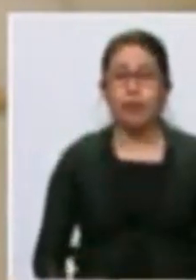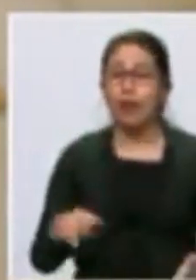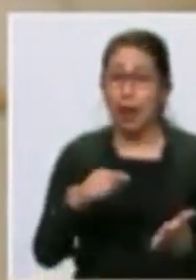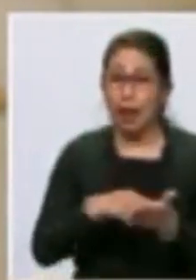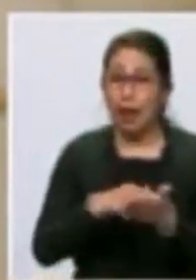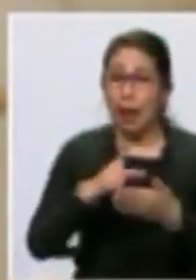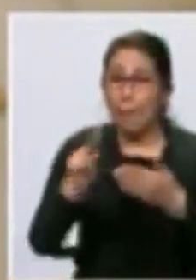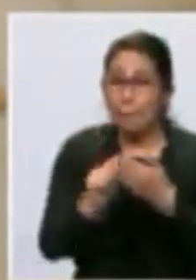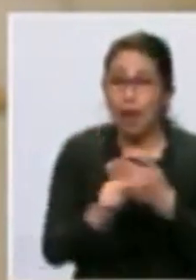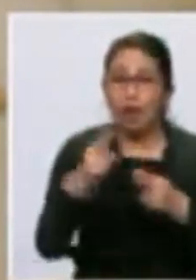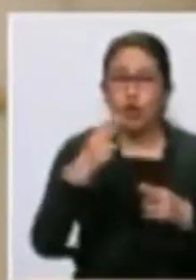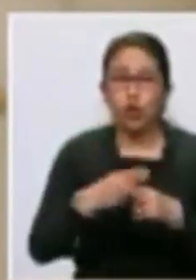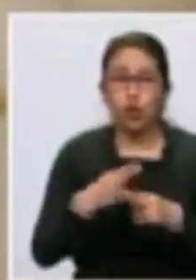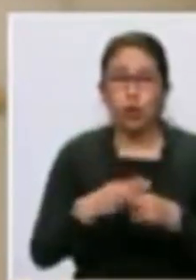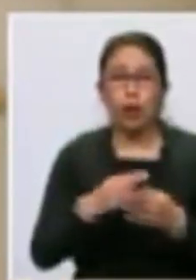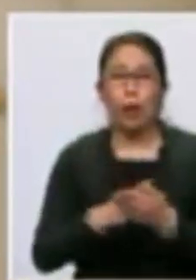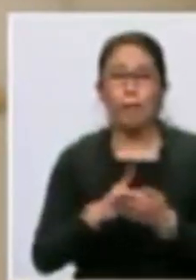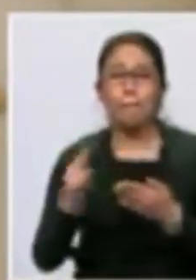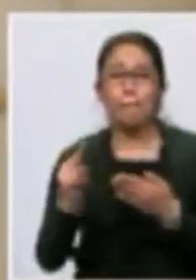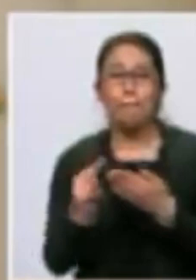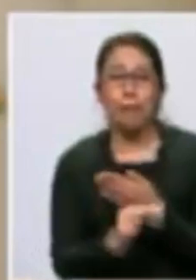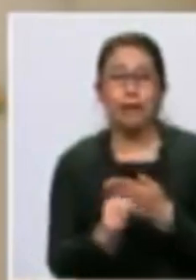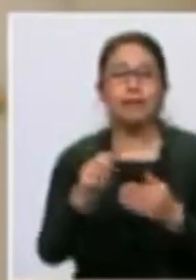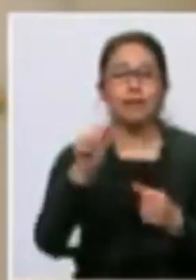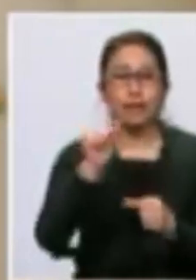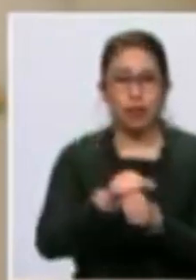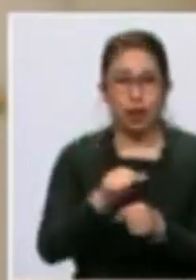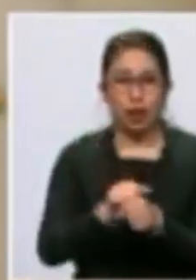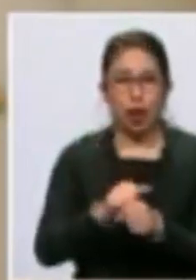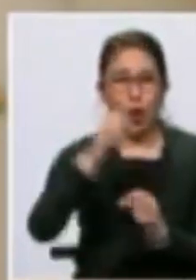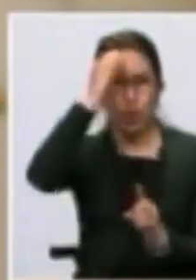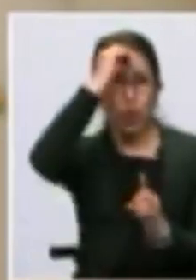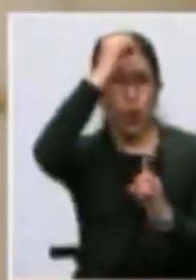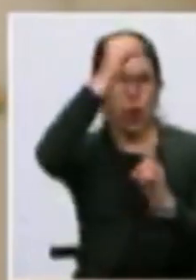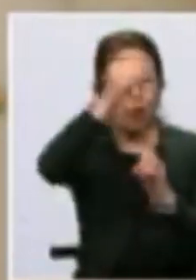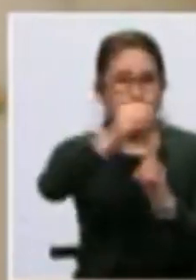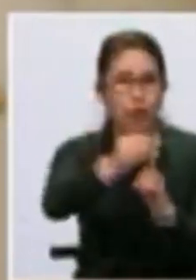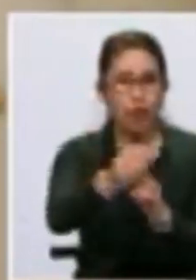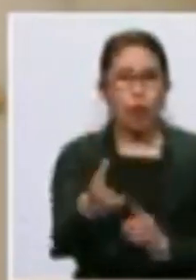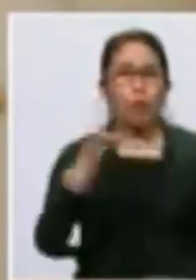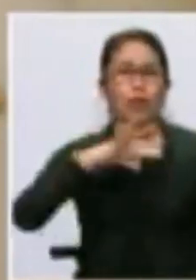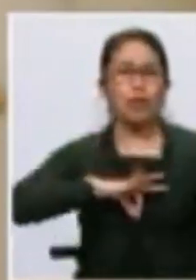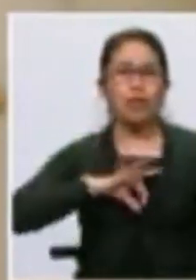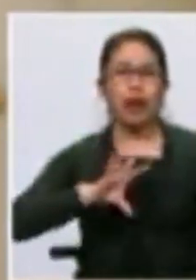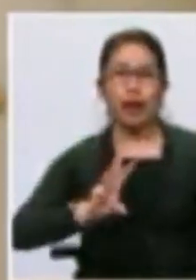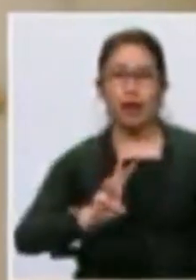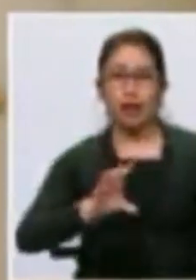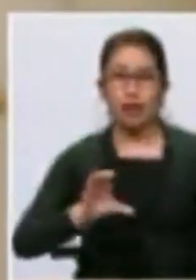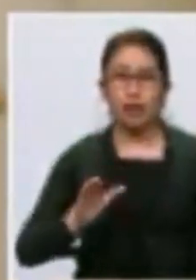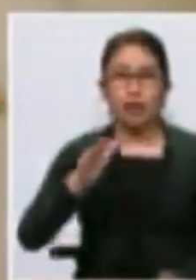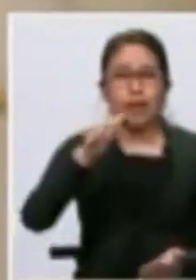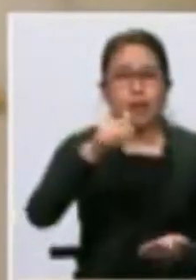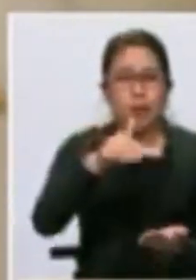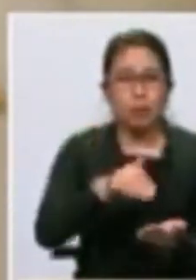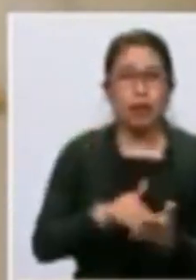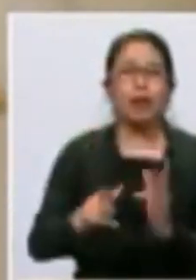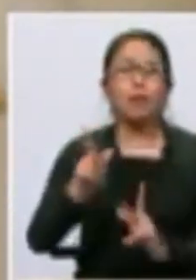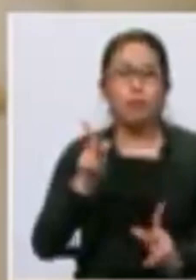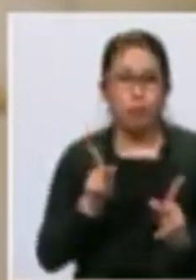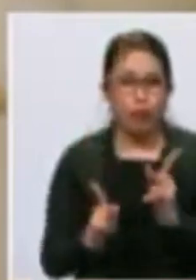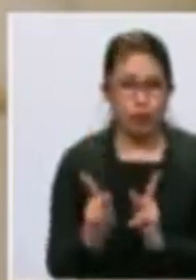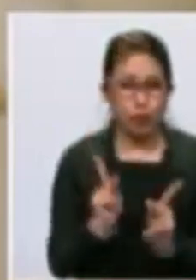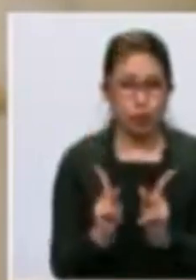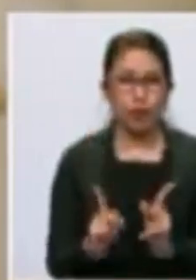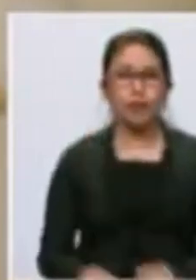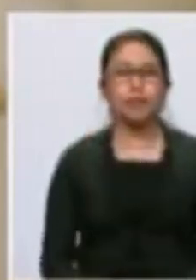Ese plan se llamará el plan trabajo y tendrá como meta beneficiar a 600.000 personas de manera directa o